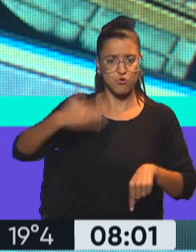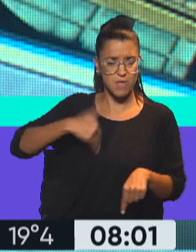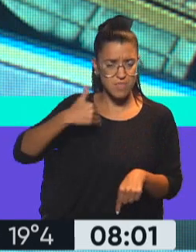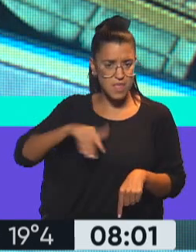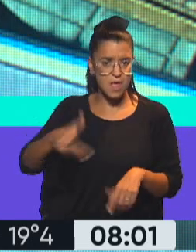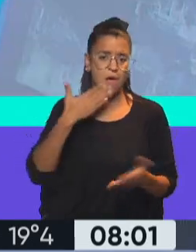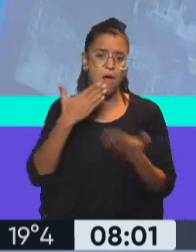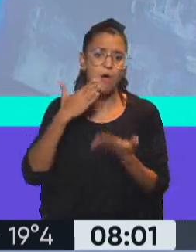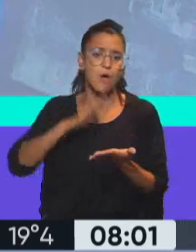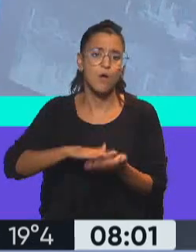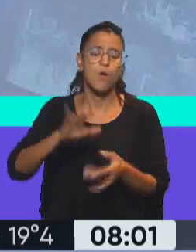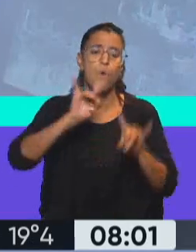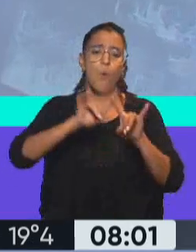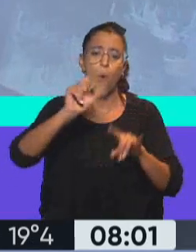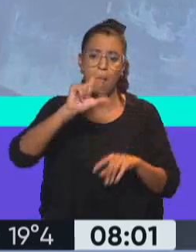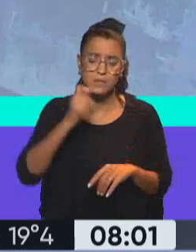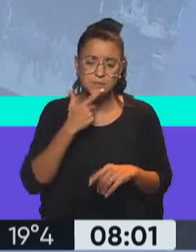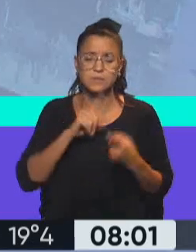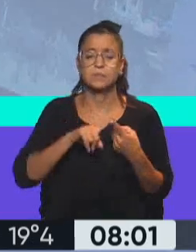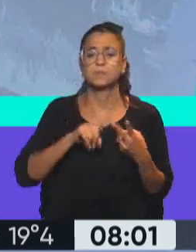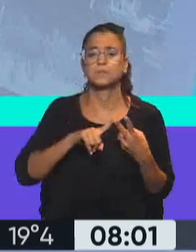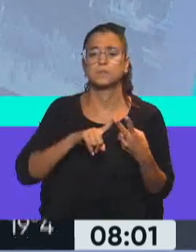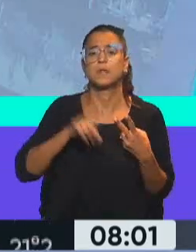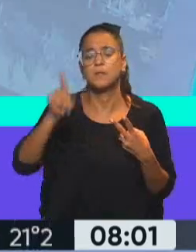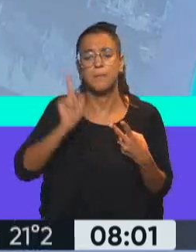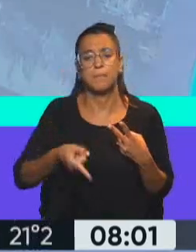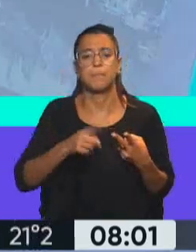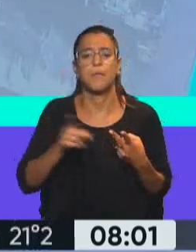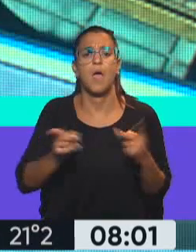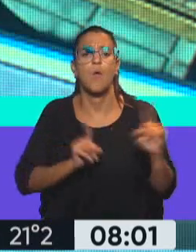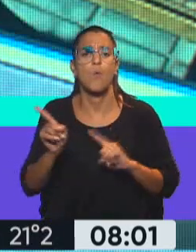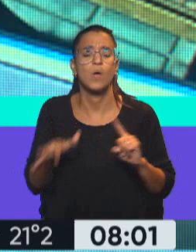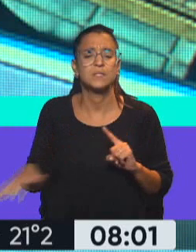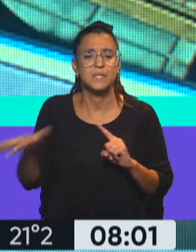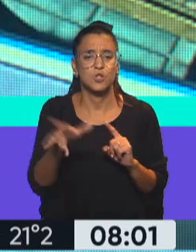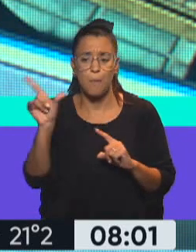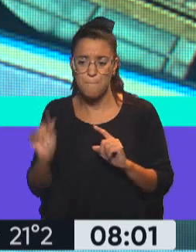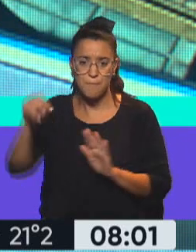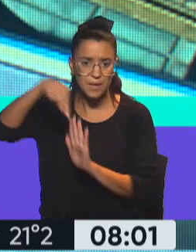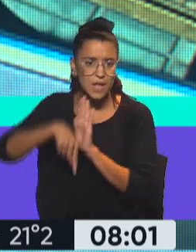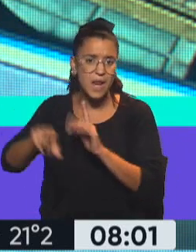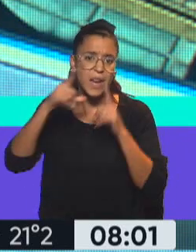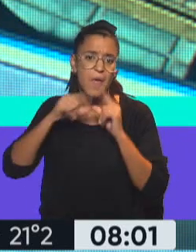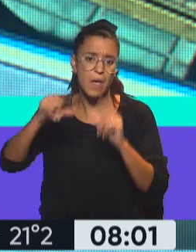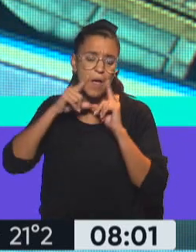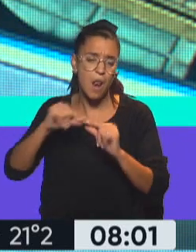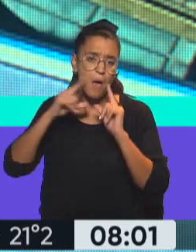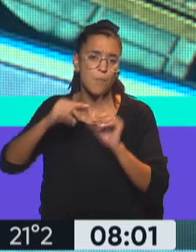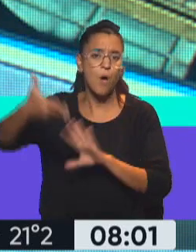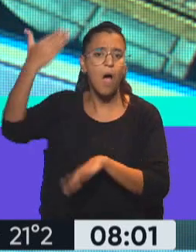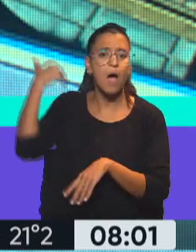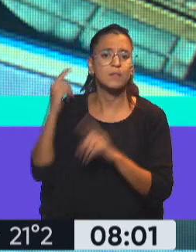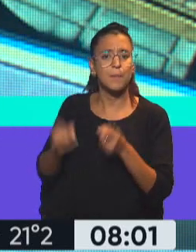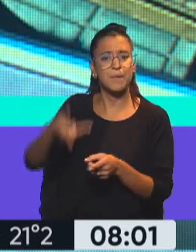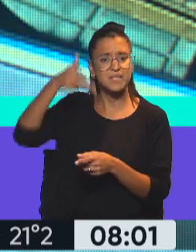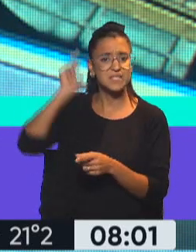en la Argentina hablamos de Jones Walla, hablamos de una situación que replica en algún sector de la Patagonia el reclamo que comenzó en algún momento también